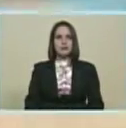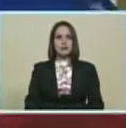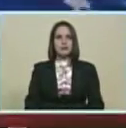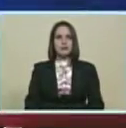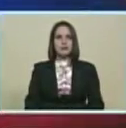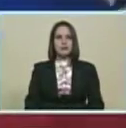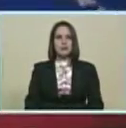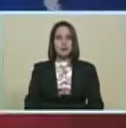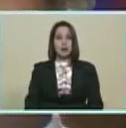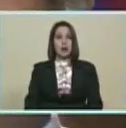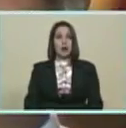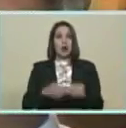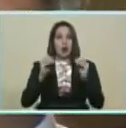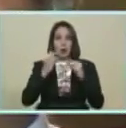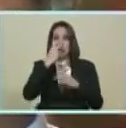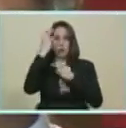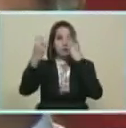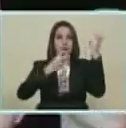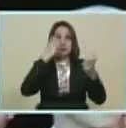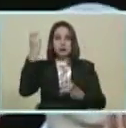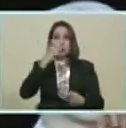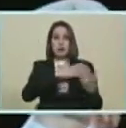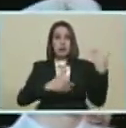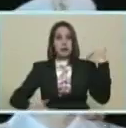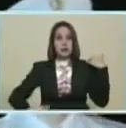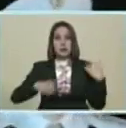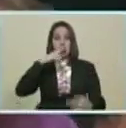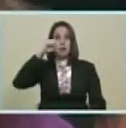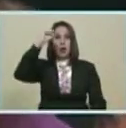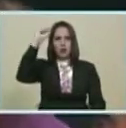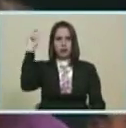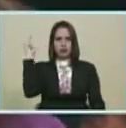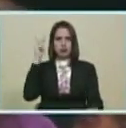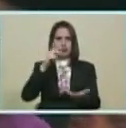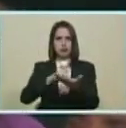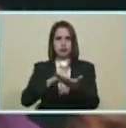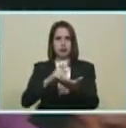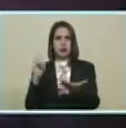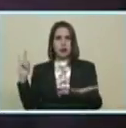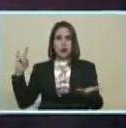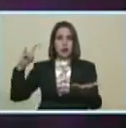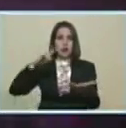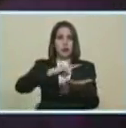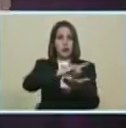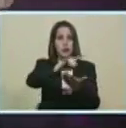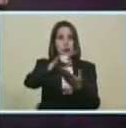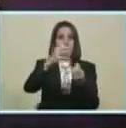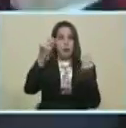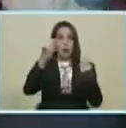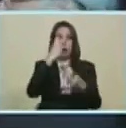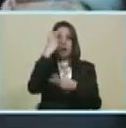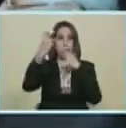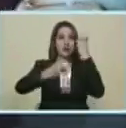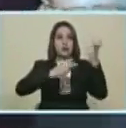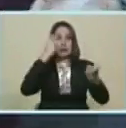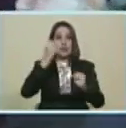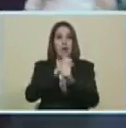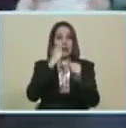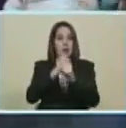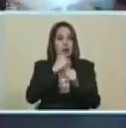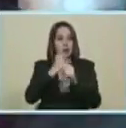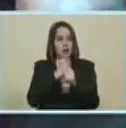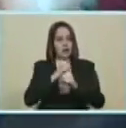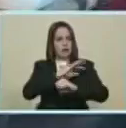Como parte De su gira Relámpago El presidente Nicolás Maduro Arribó nuevamente A la República De Argelia En una visita De trabajo Para